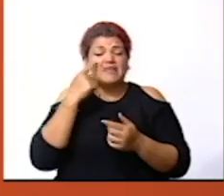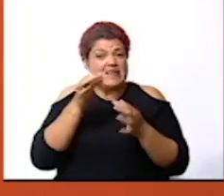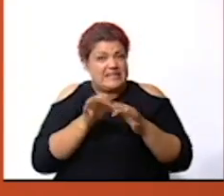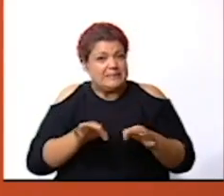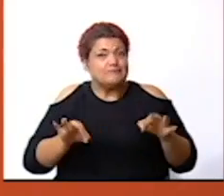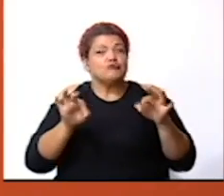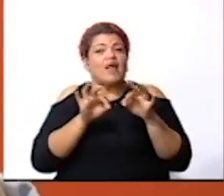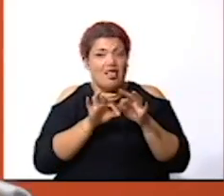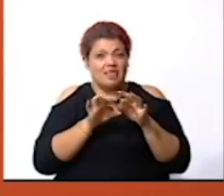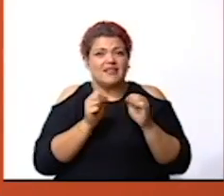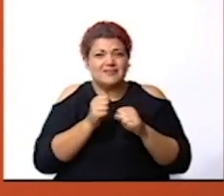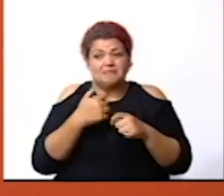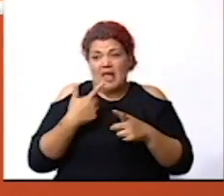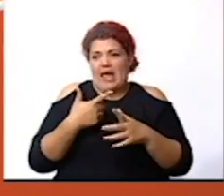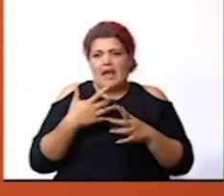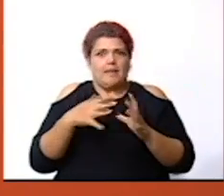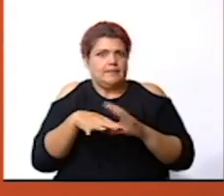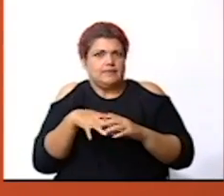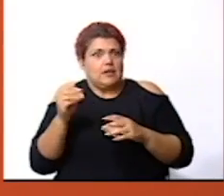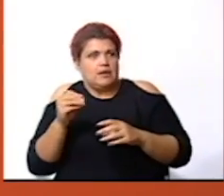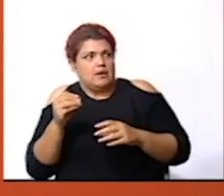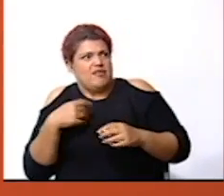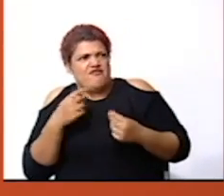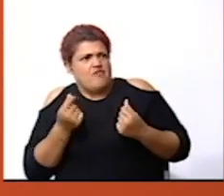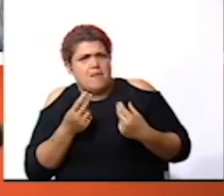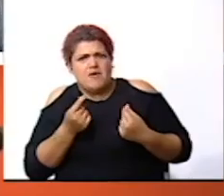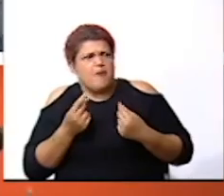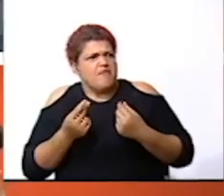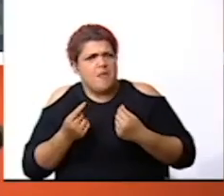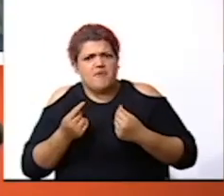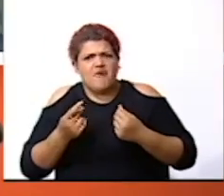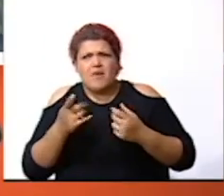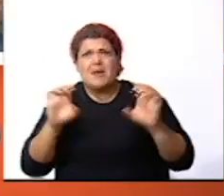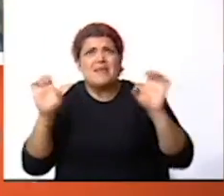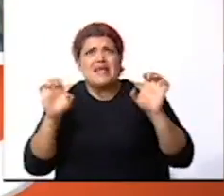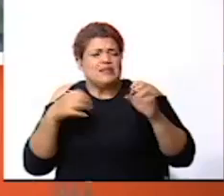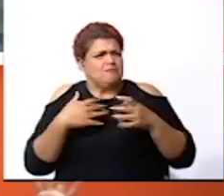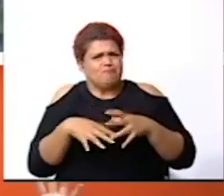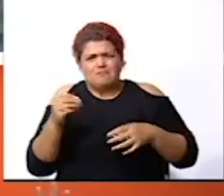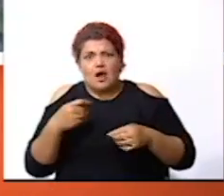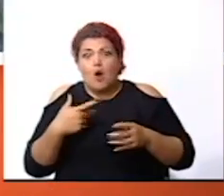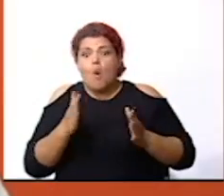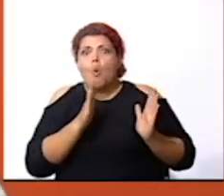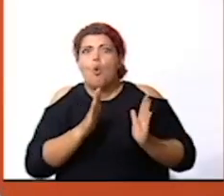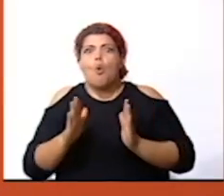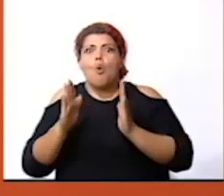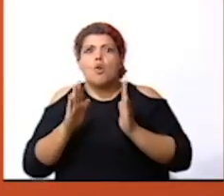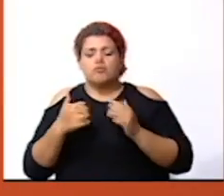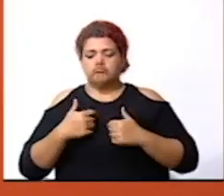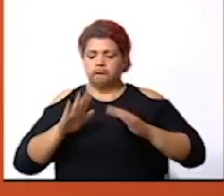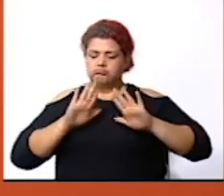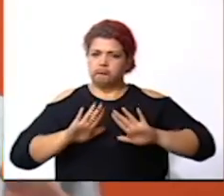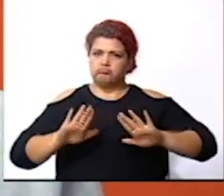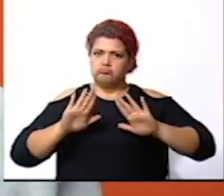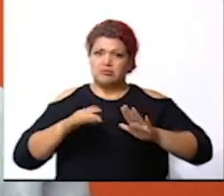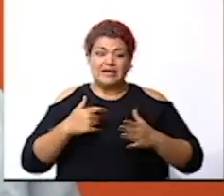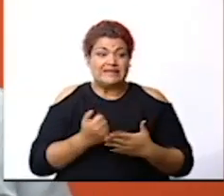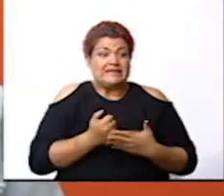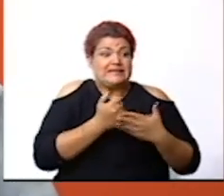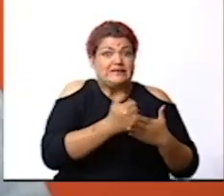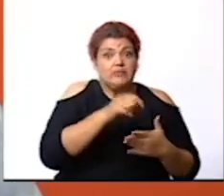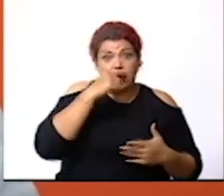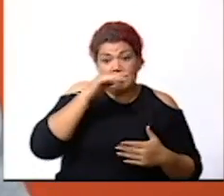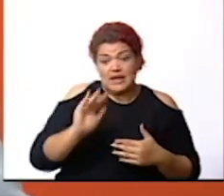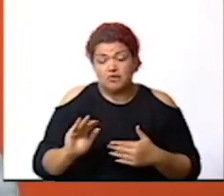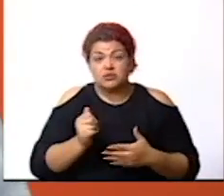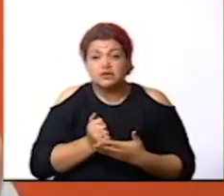y es que en una evacuación hay que apresurarse a salir pero con orden y tranquilidad ayudar a los niños y a los